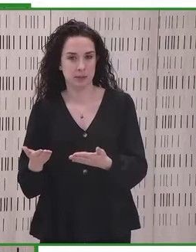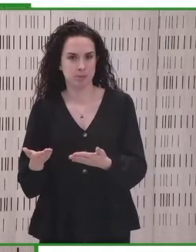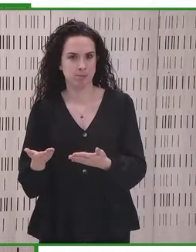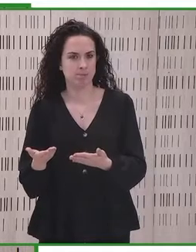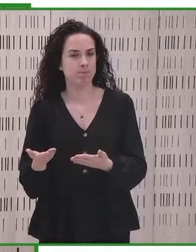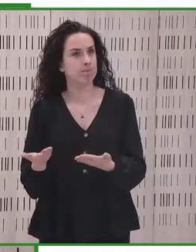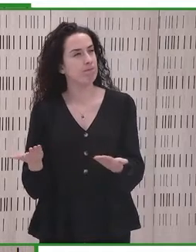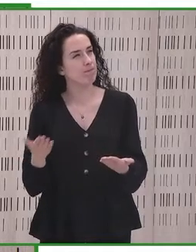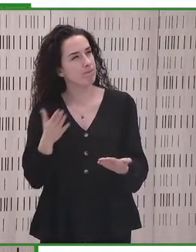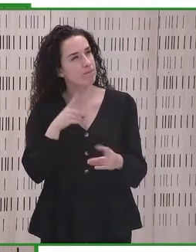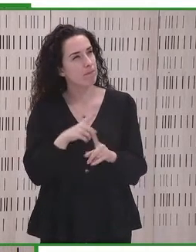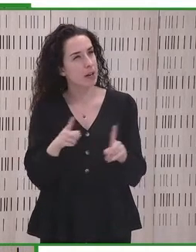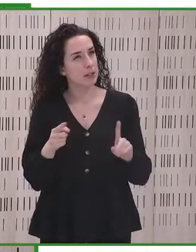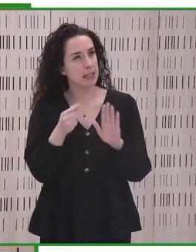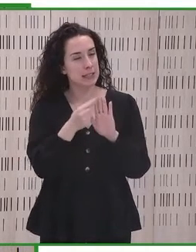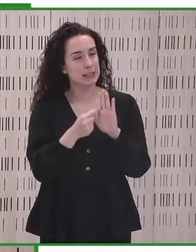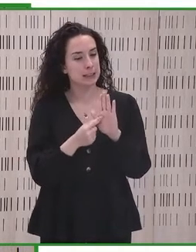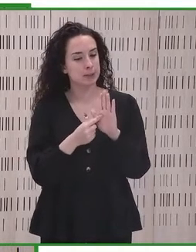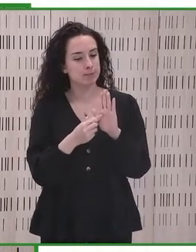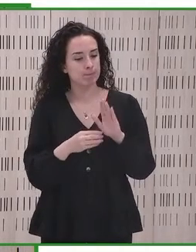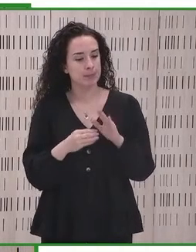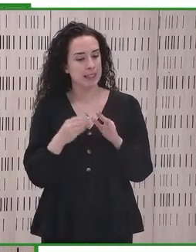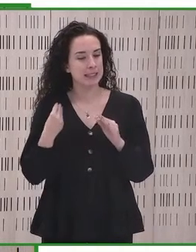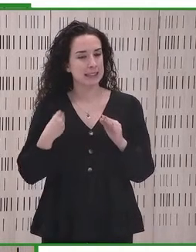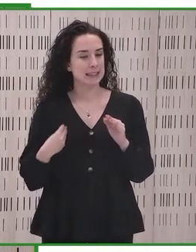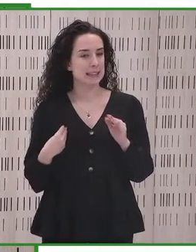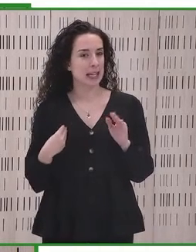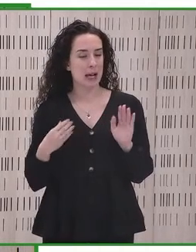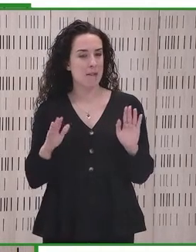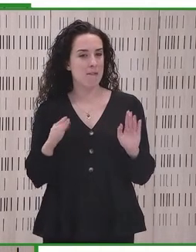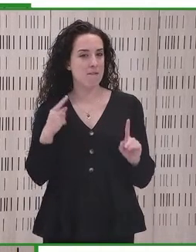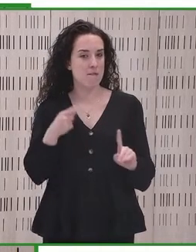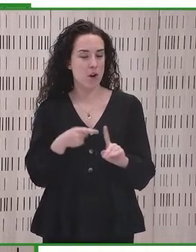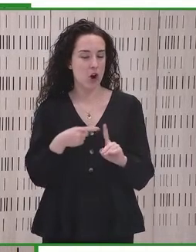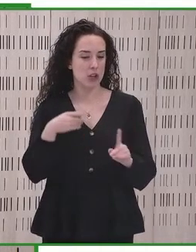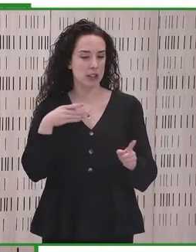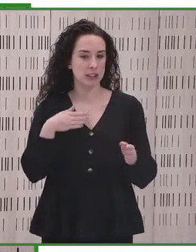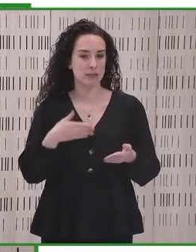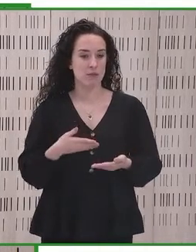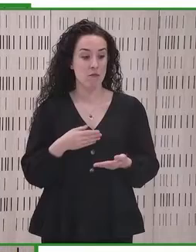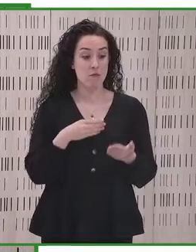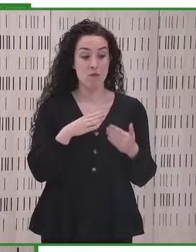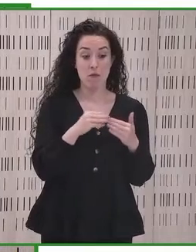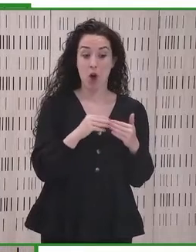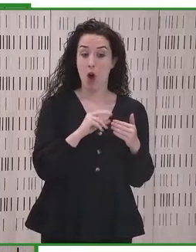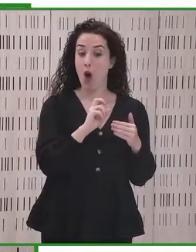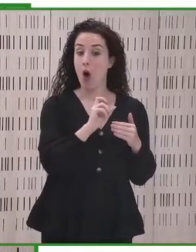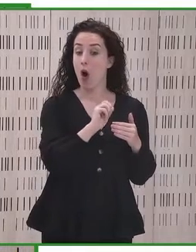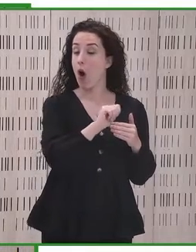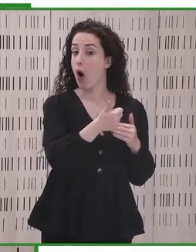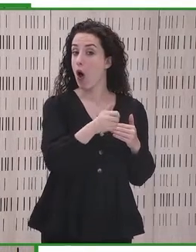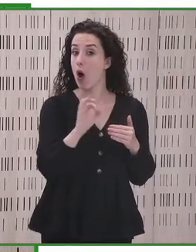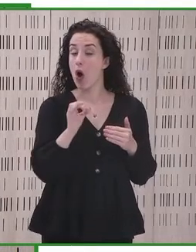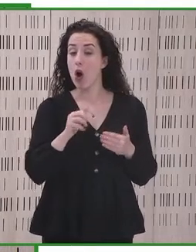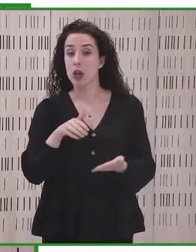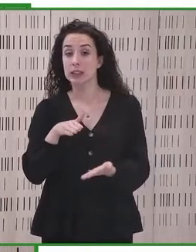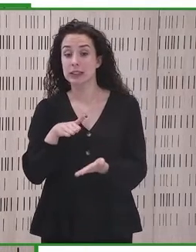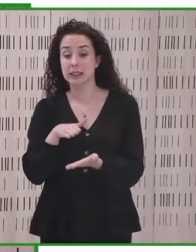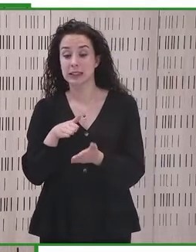mismos requisitos para otros productos y para otros servicios que no estén incluidos